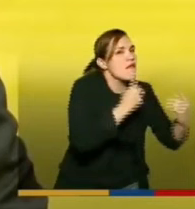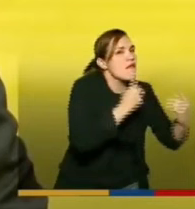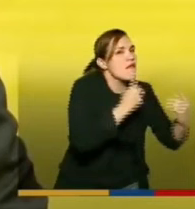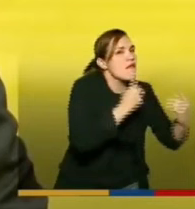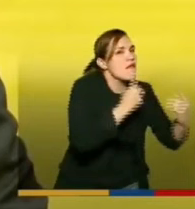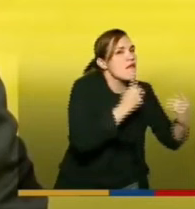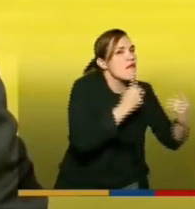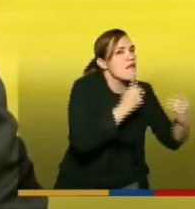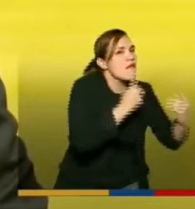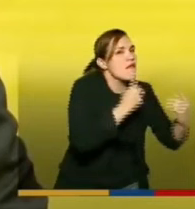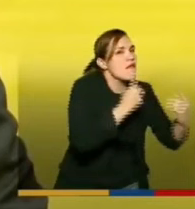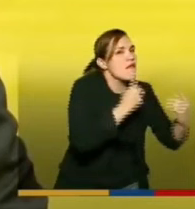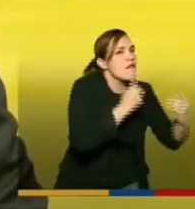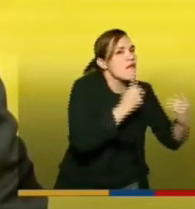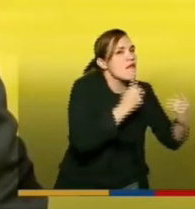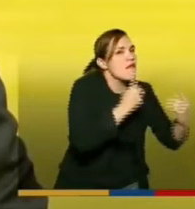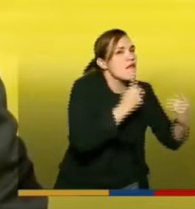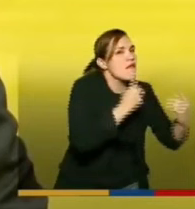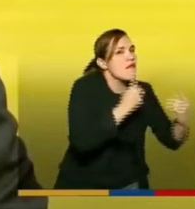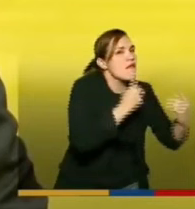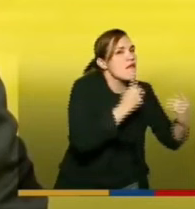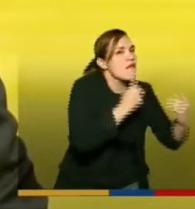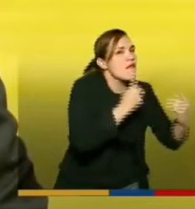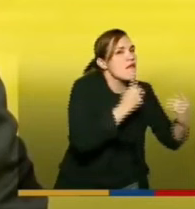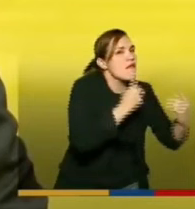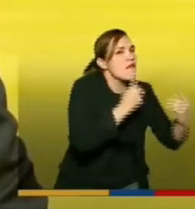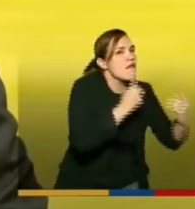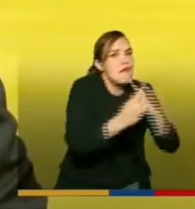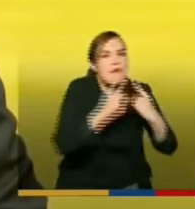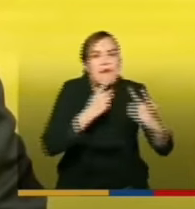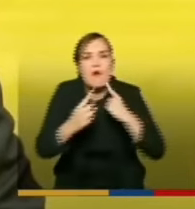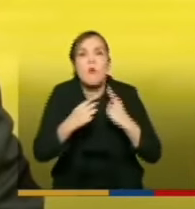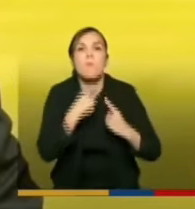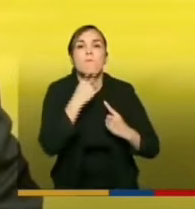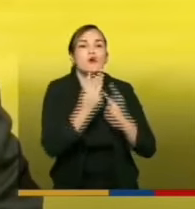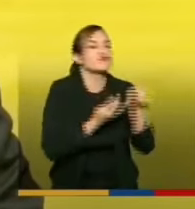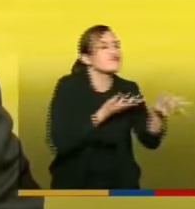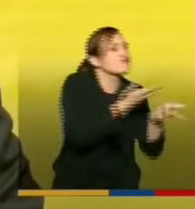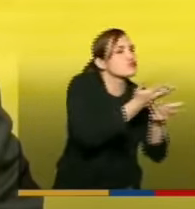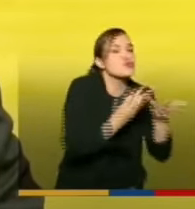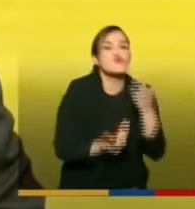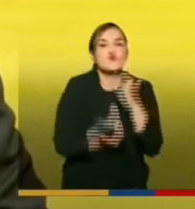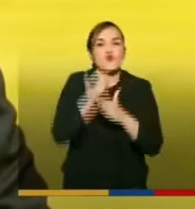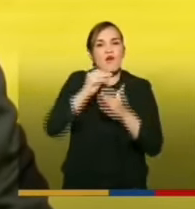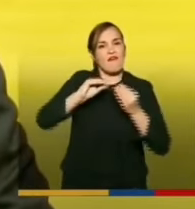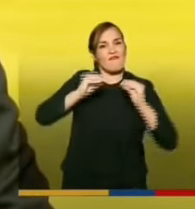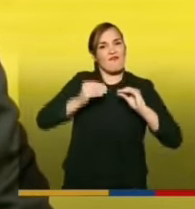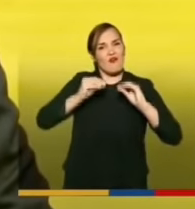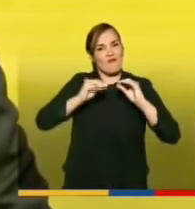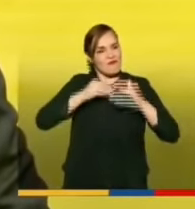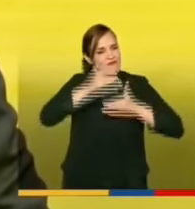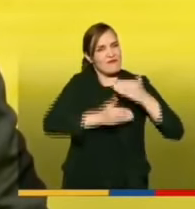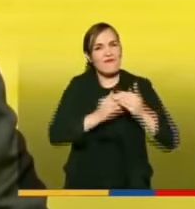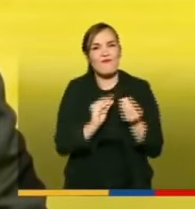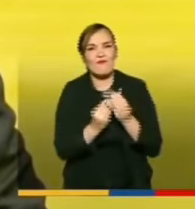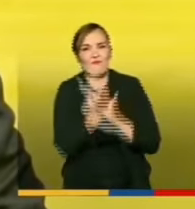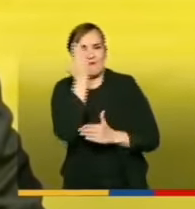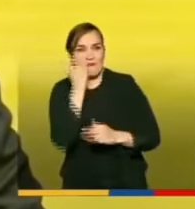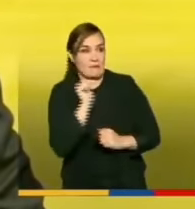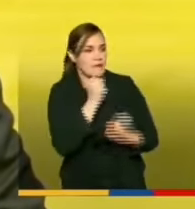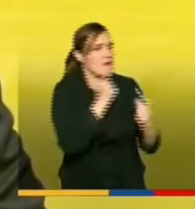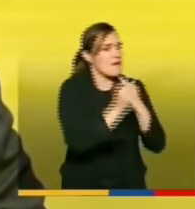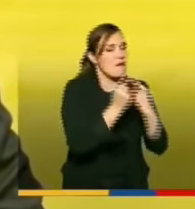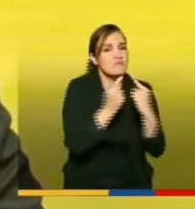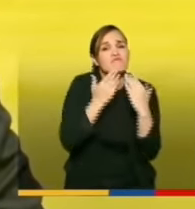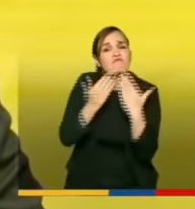pero bueno unas por otras gracias a nuestro equipo que nos